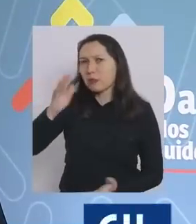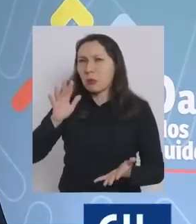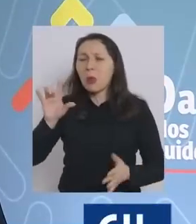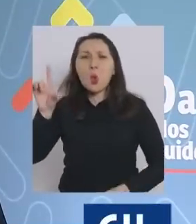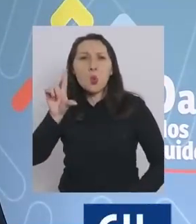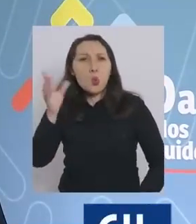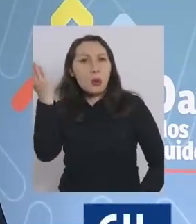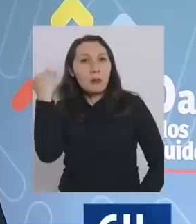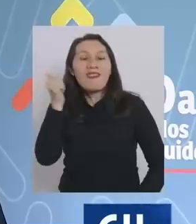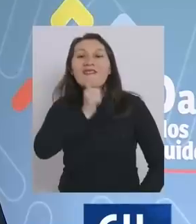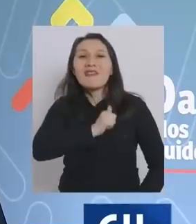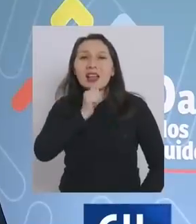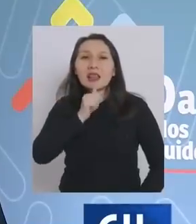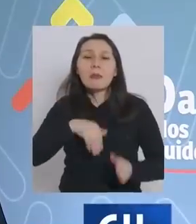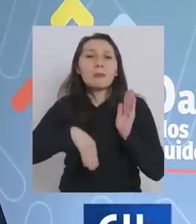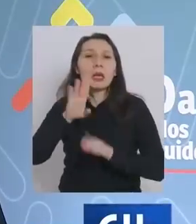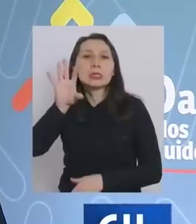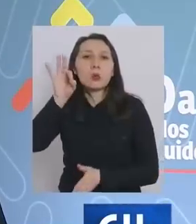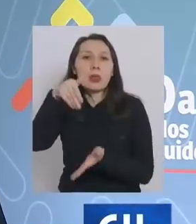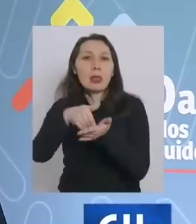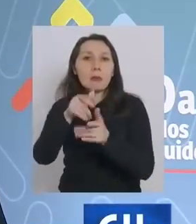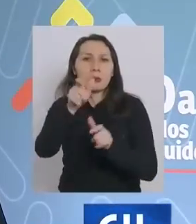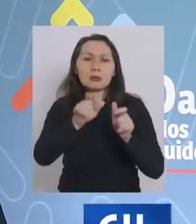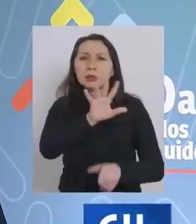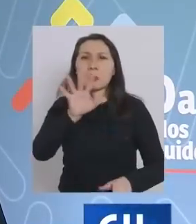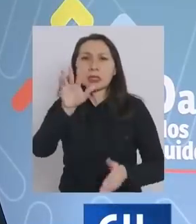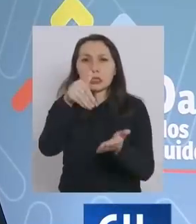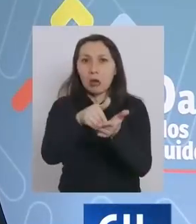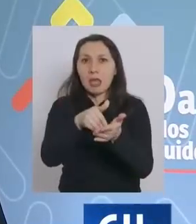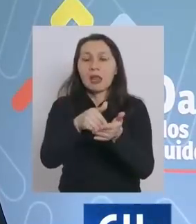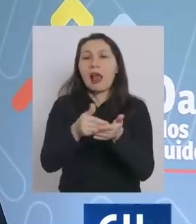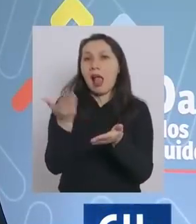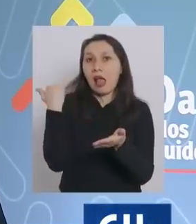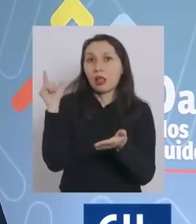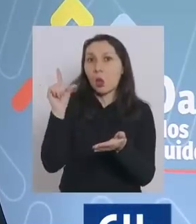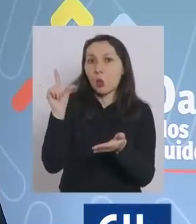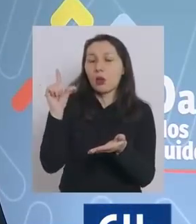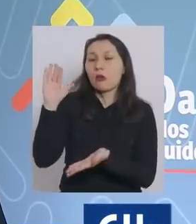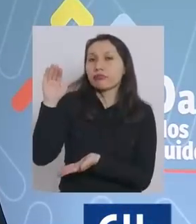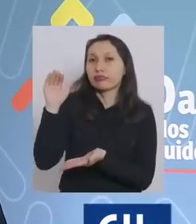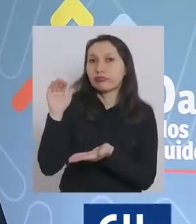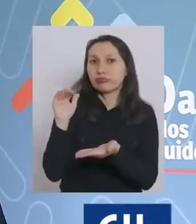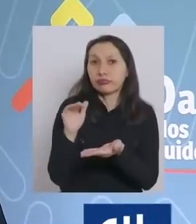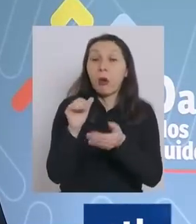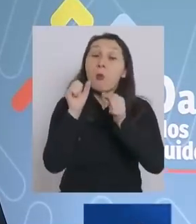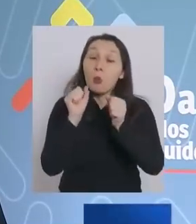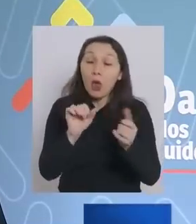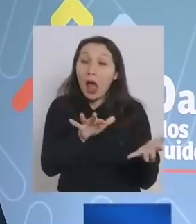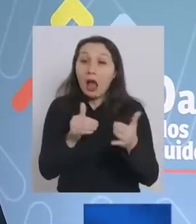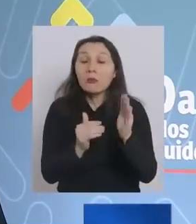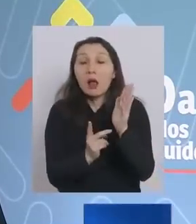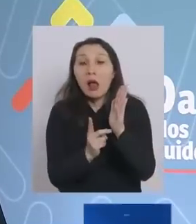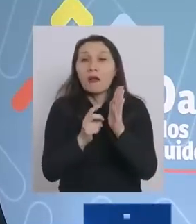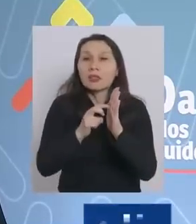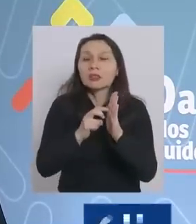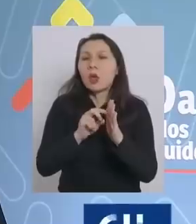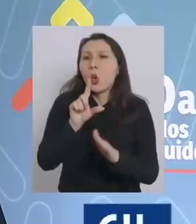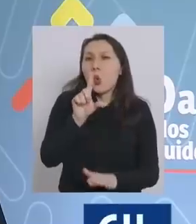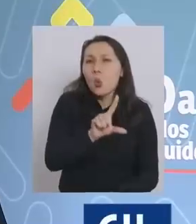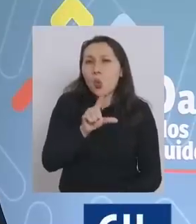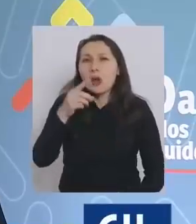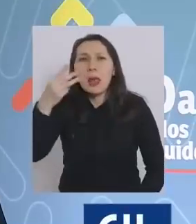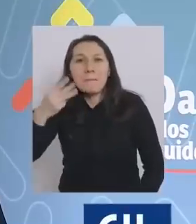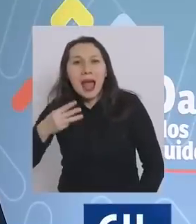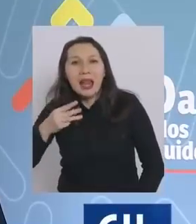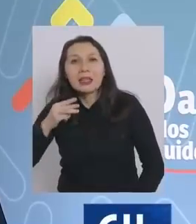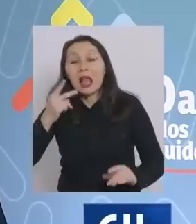iría el día lunes pasado nos faltaban más de 50.000 personas 55.000 personas probablemente vamos a poder avanzar entre lunes y martes